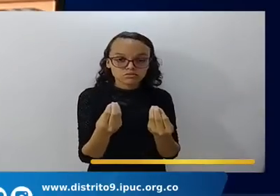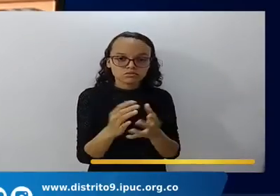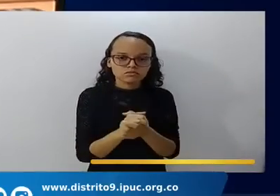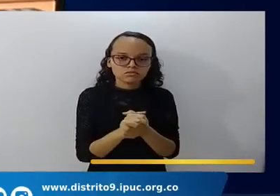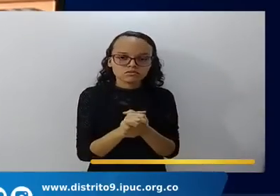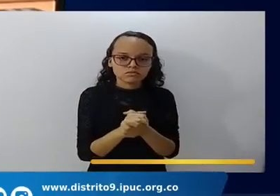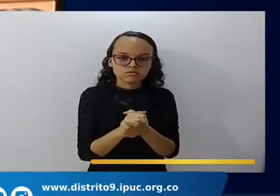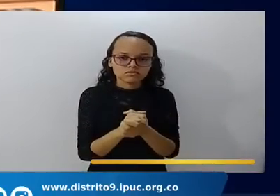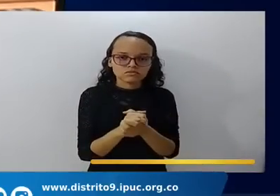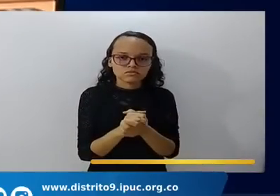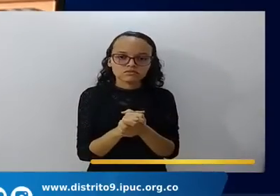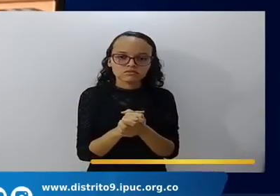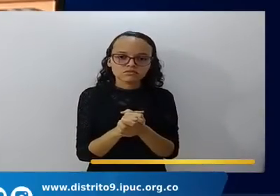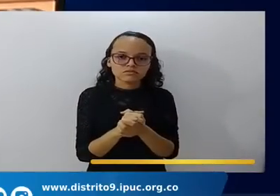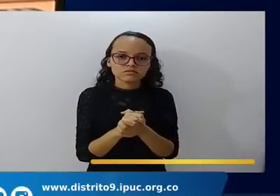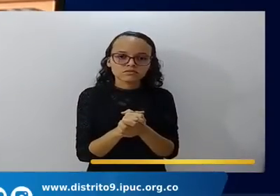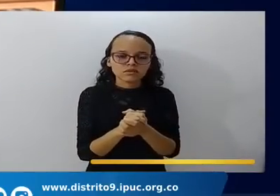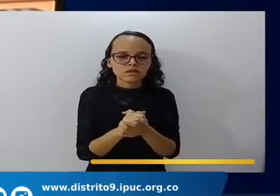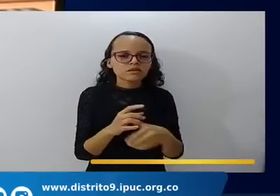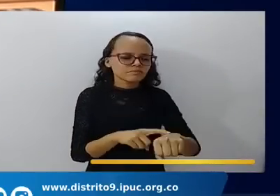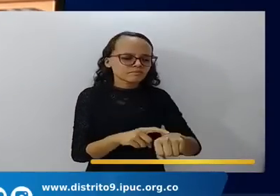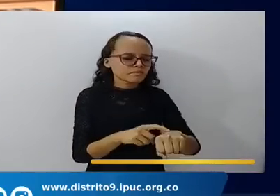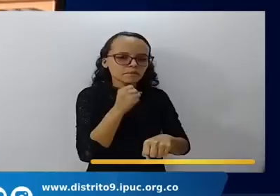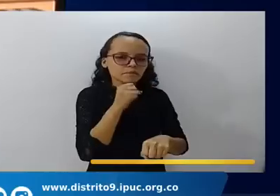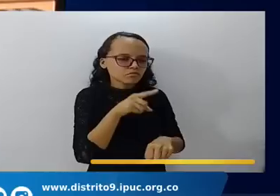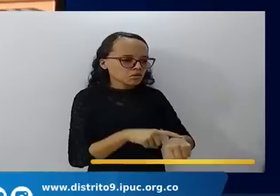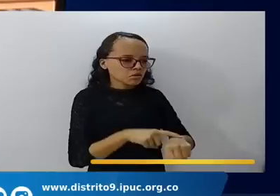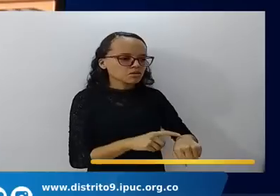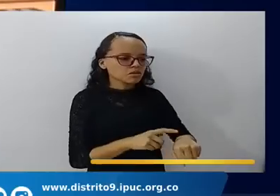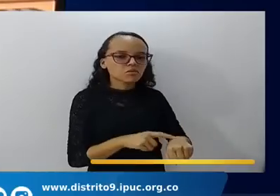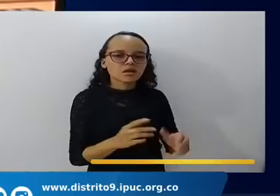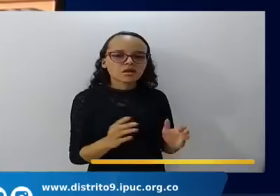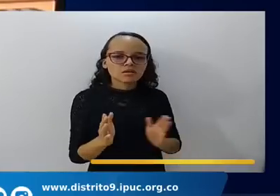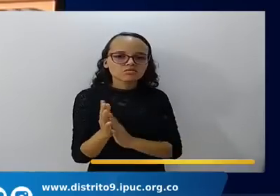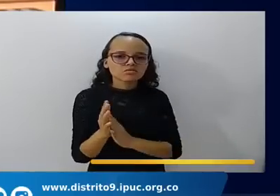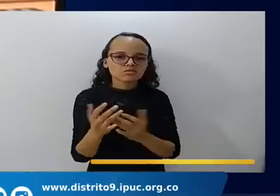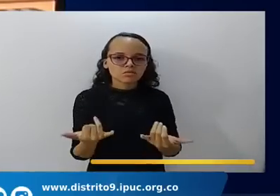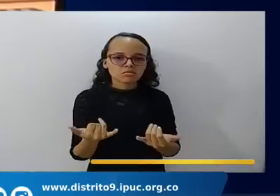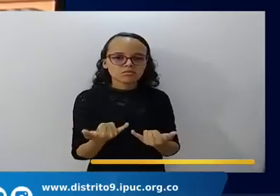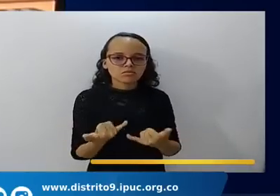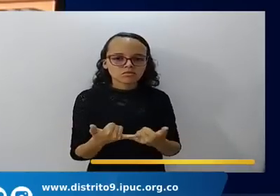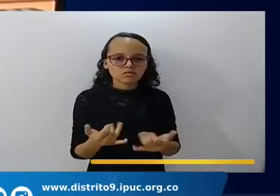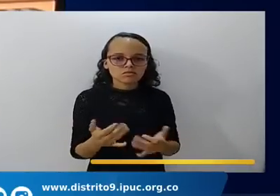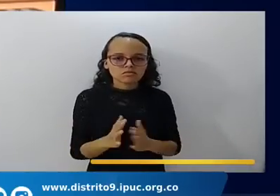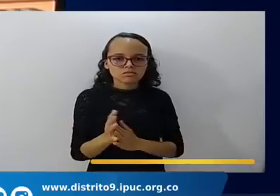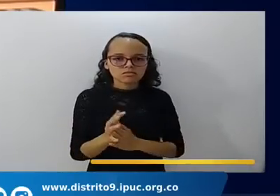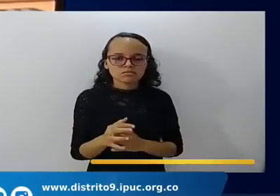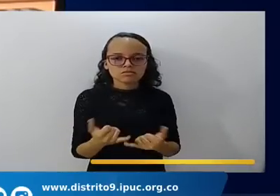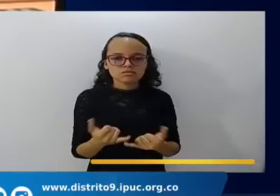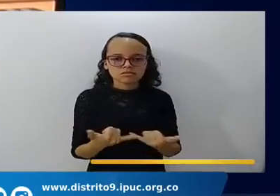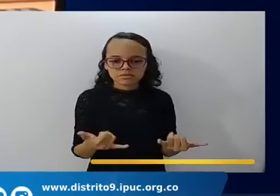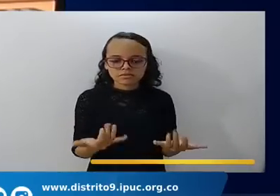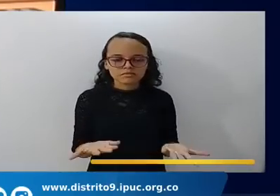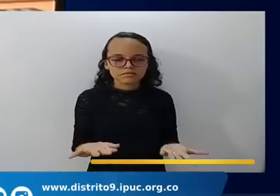Bueno, si me pueden decir hasta qué horas tengo porque para no pasarme el horario.